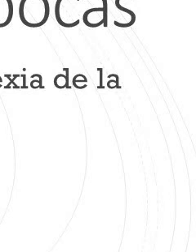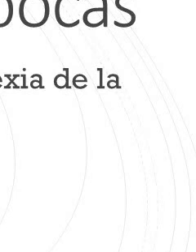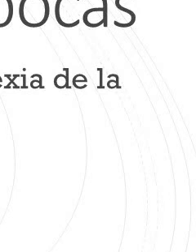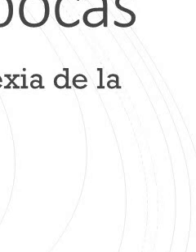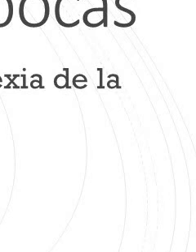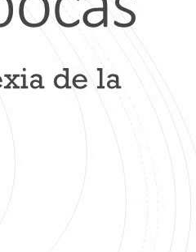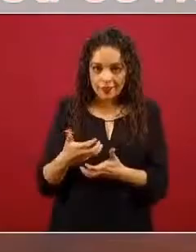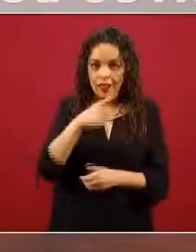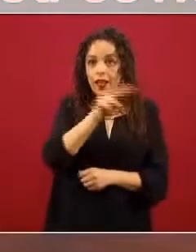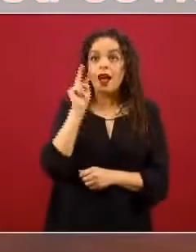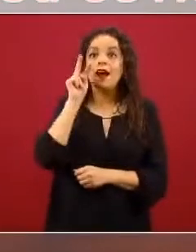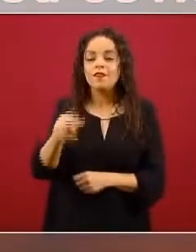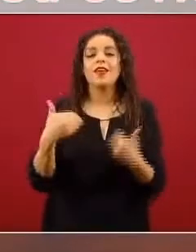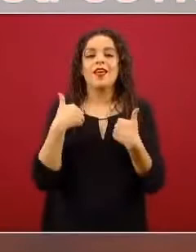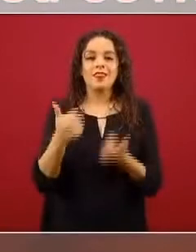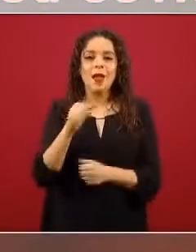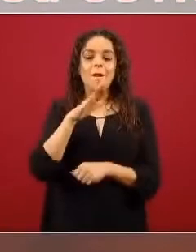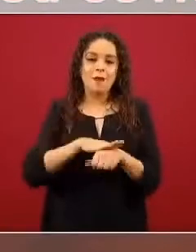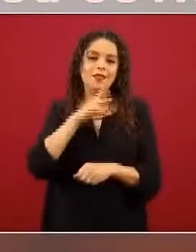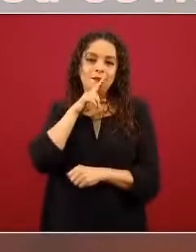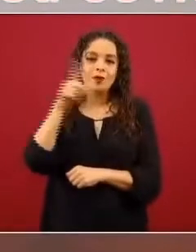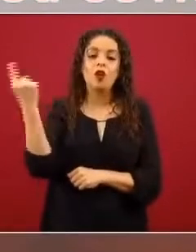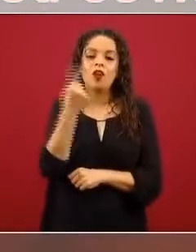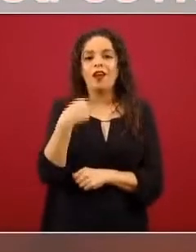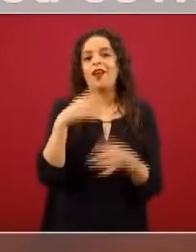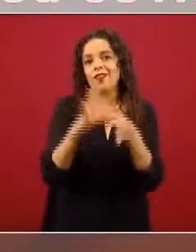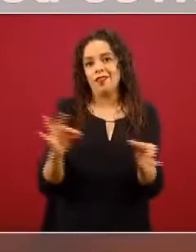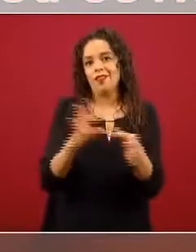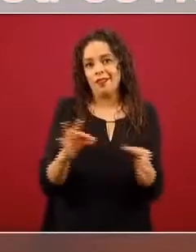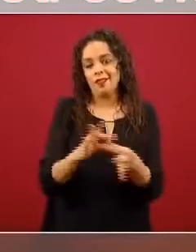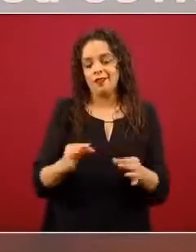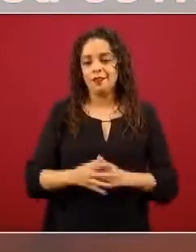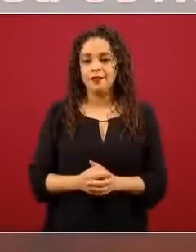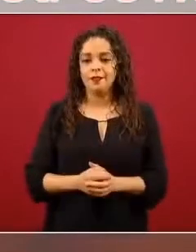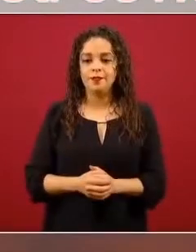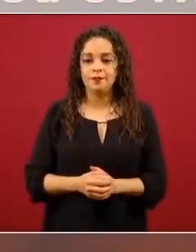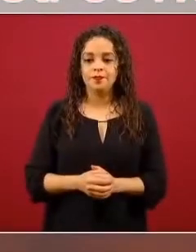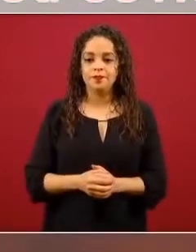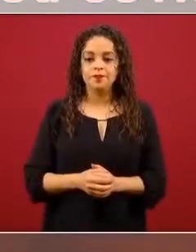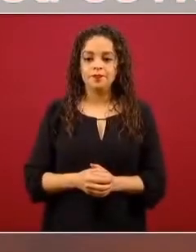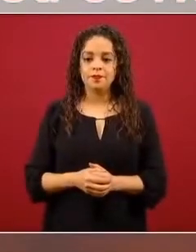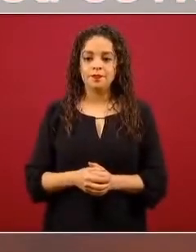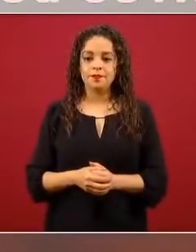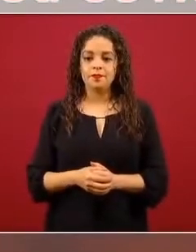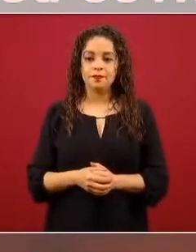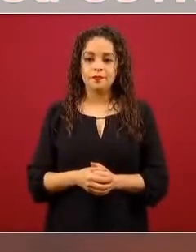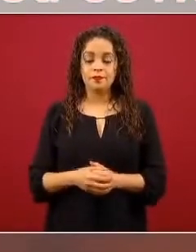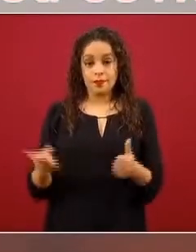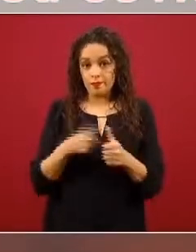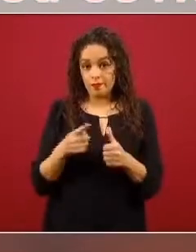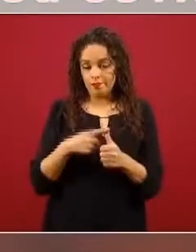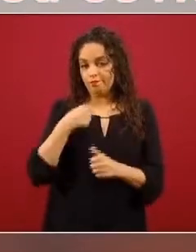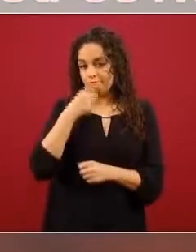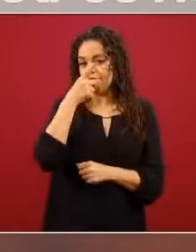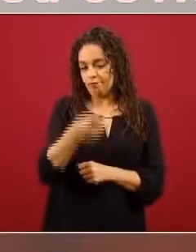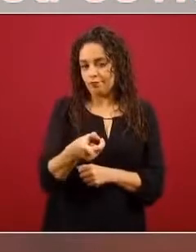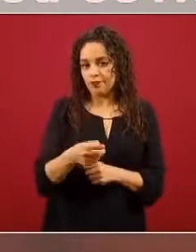acompáñame. Lo primero que evidentemente les diría, nunca